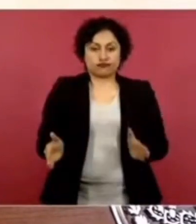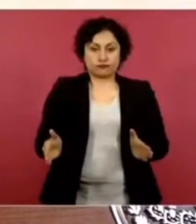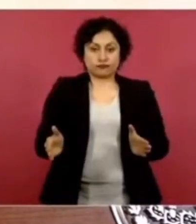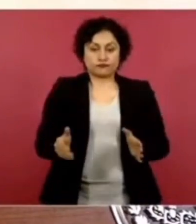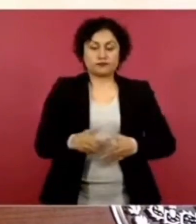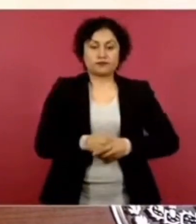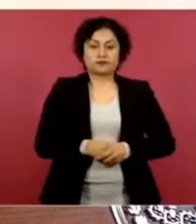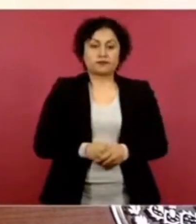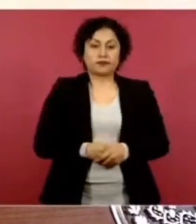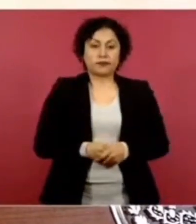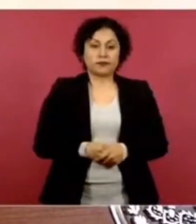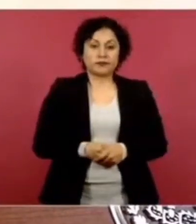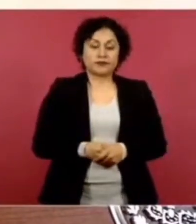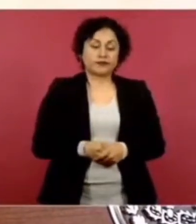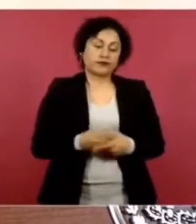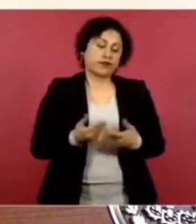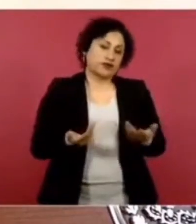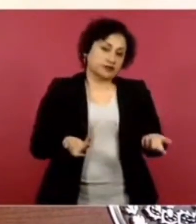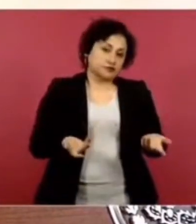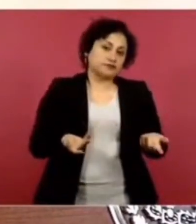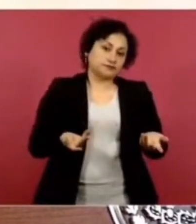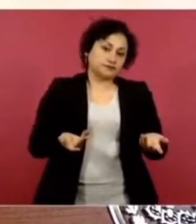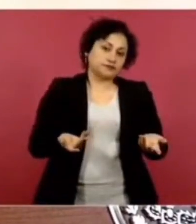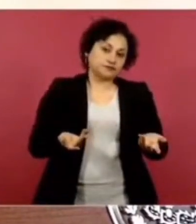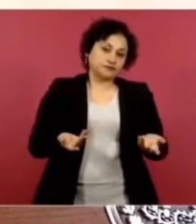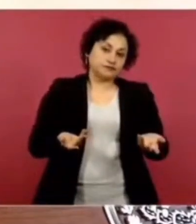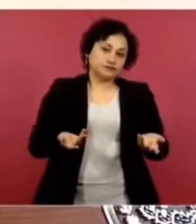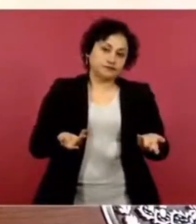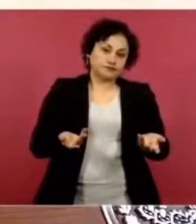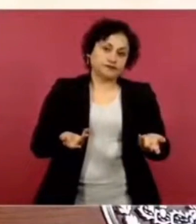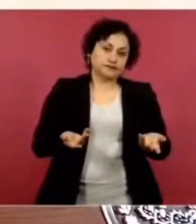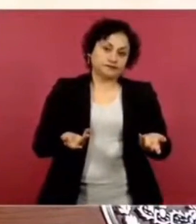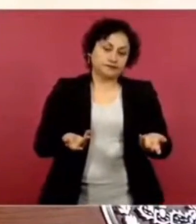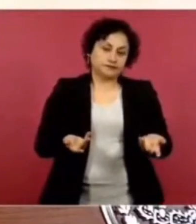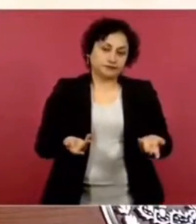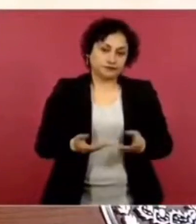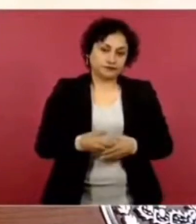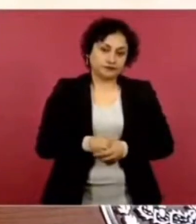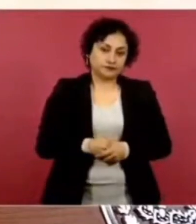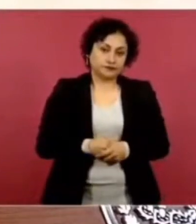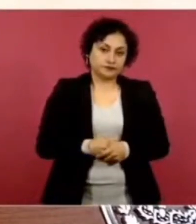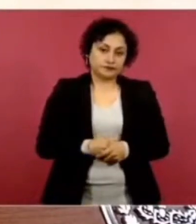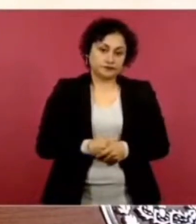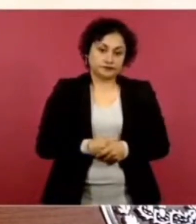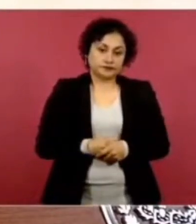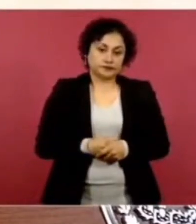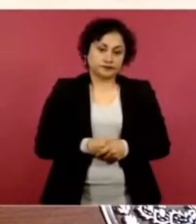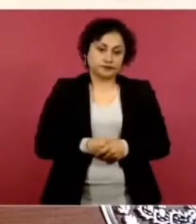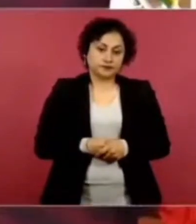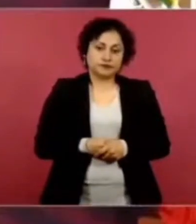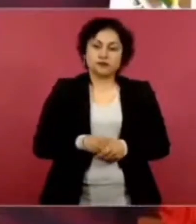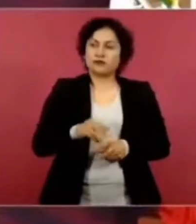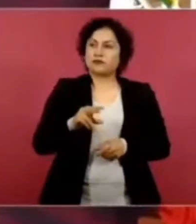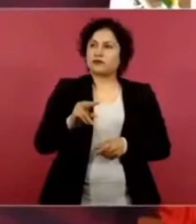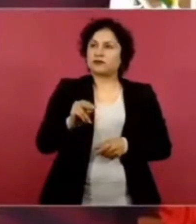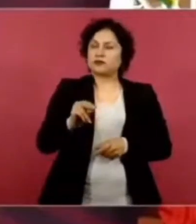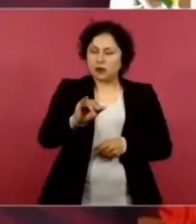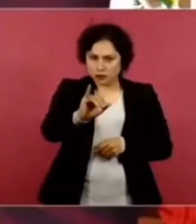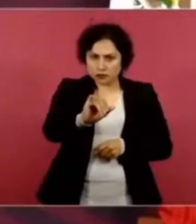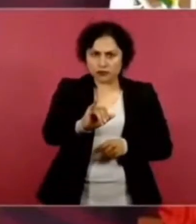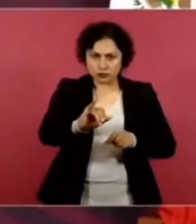Por eso son 3